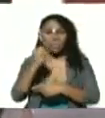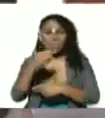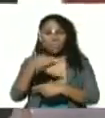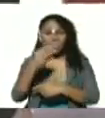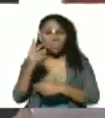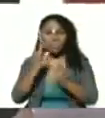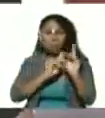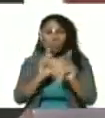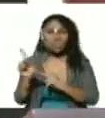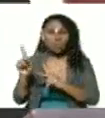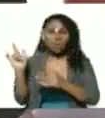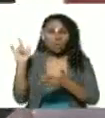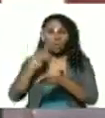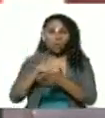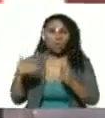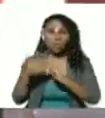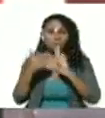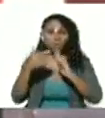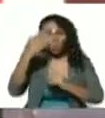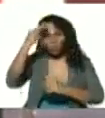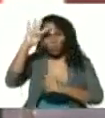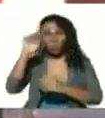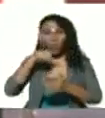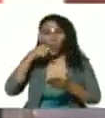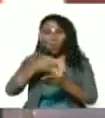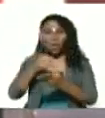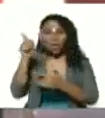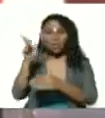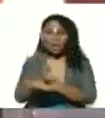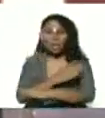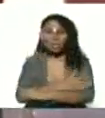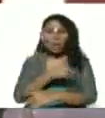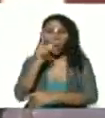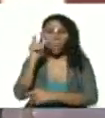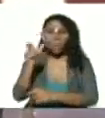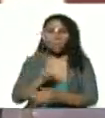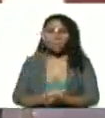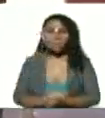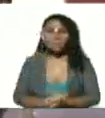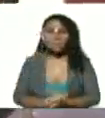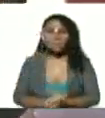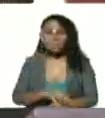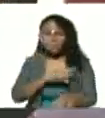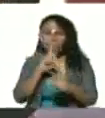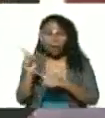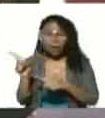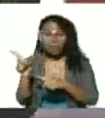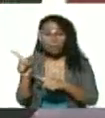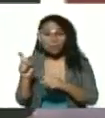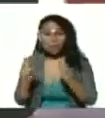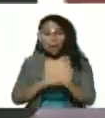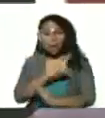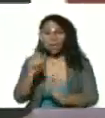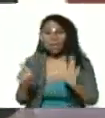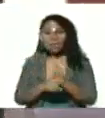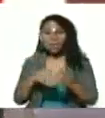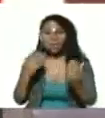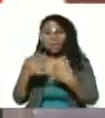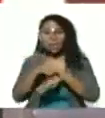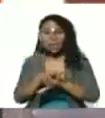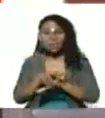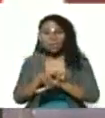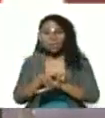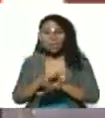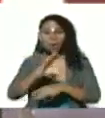contra el avión cubano que mencionaba antes Ernesto Villegas y esa generación que incluye a Fabricio Ojeda